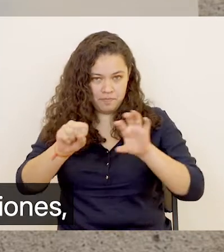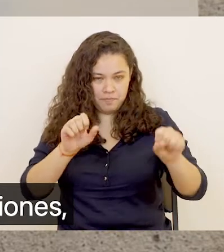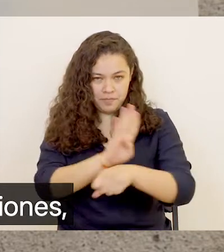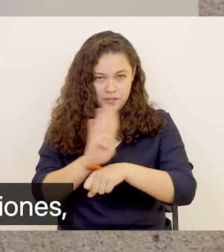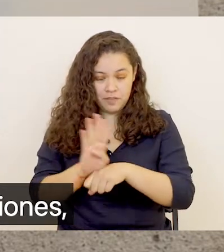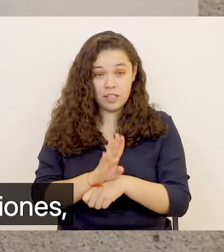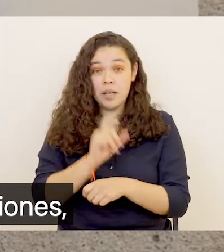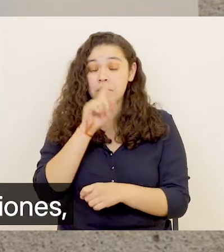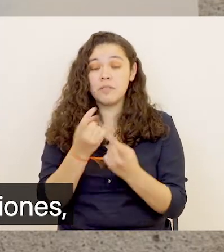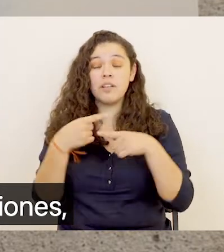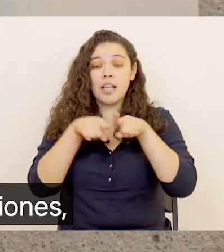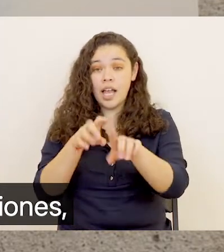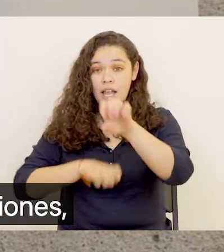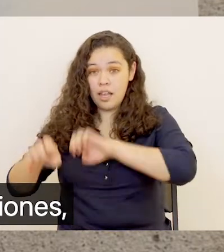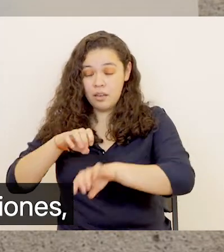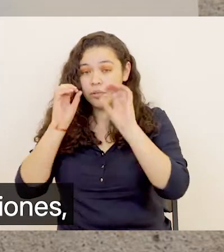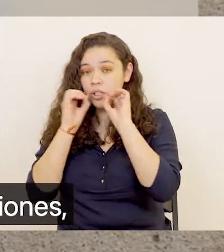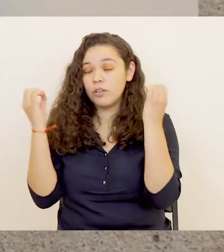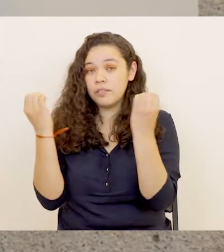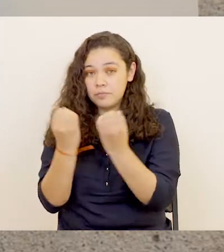vez trabajamos con diferentes empresas,